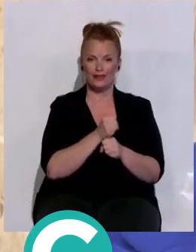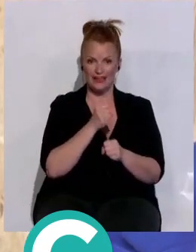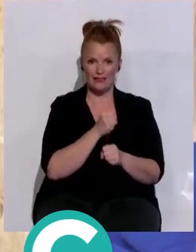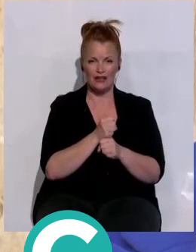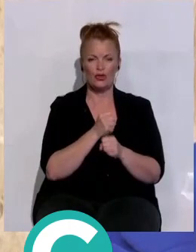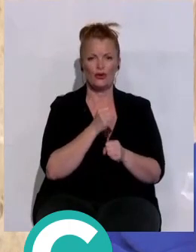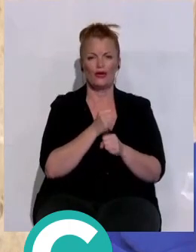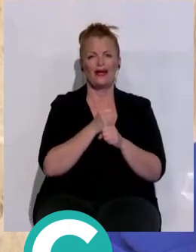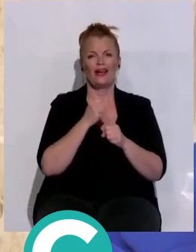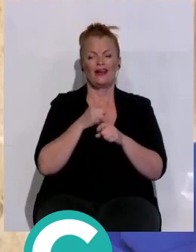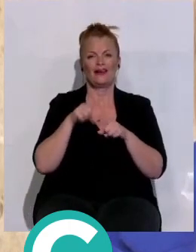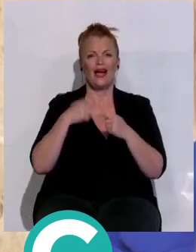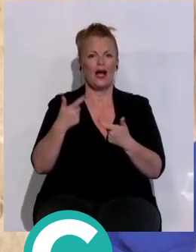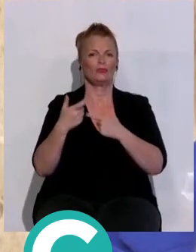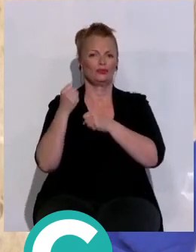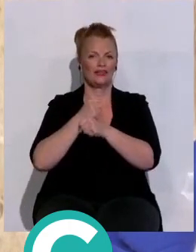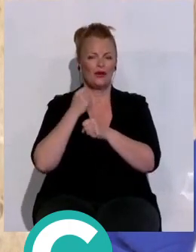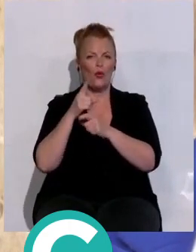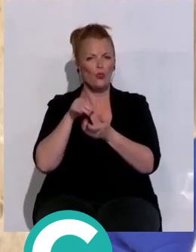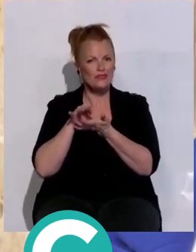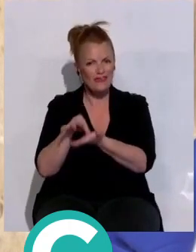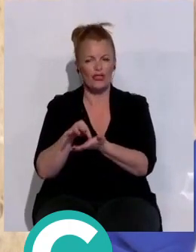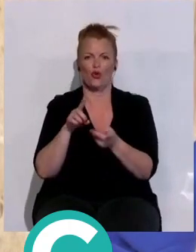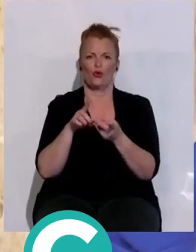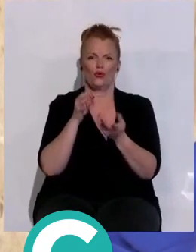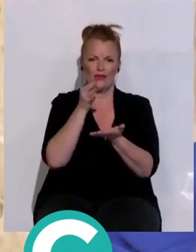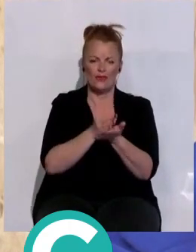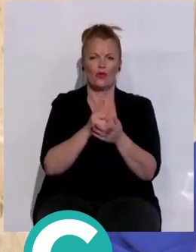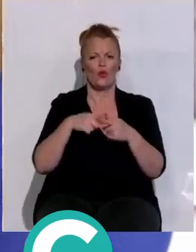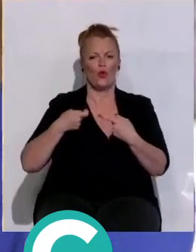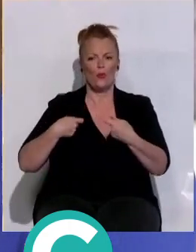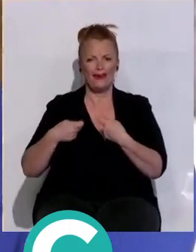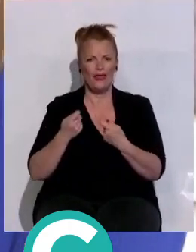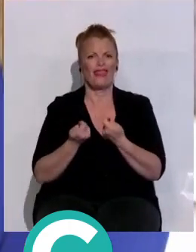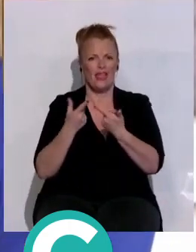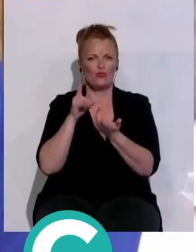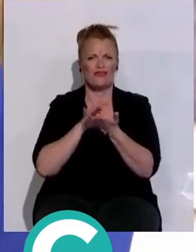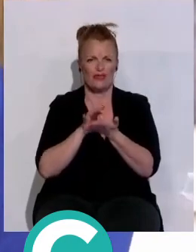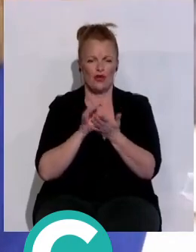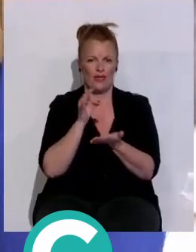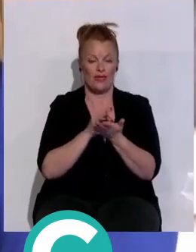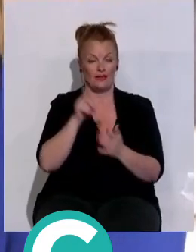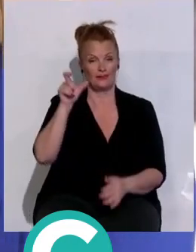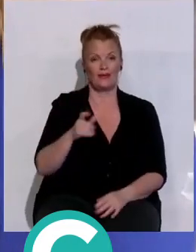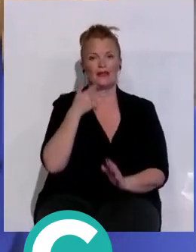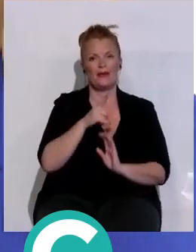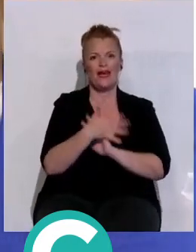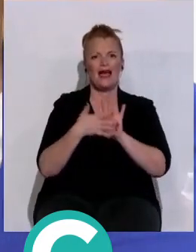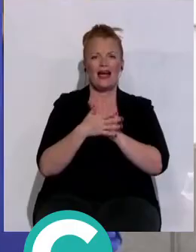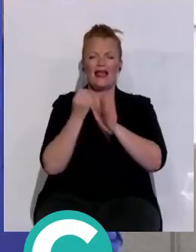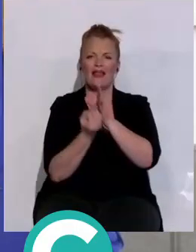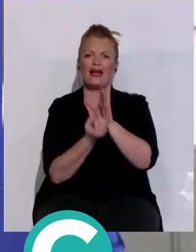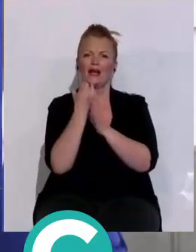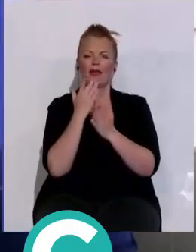es de generar empleo, da un servicio a la ciudad. Un comercio da un servicio a la ciudad. Así García también habla de la creación de la escuela de